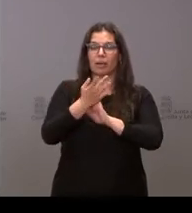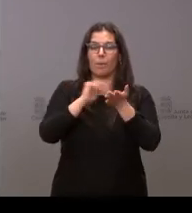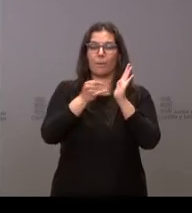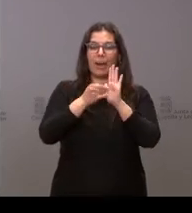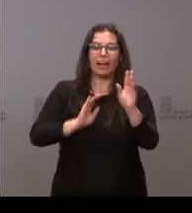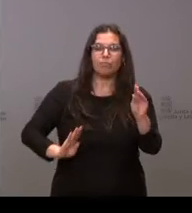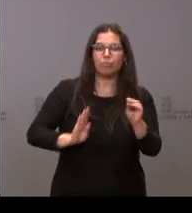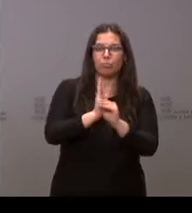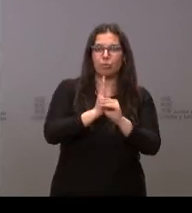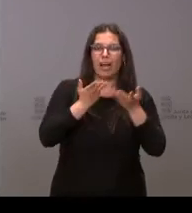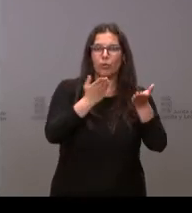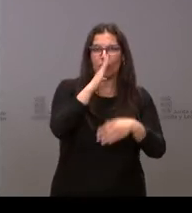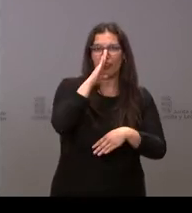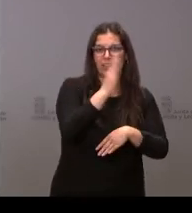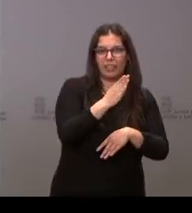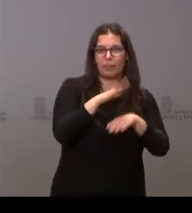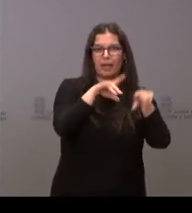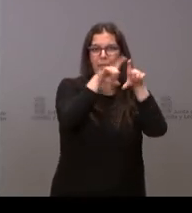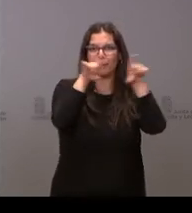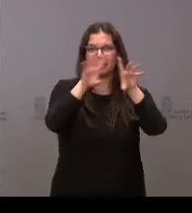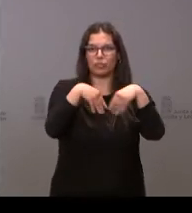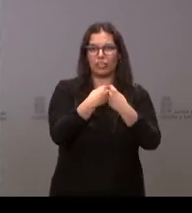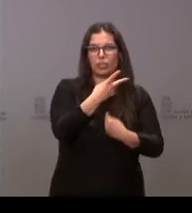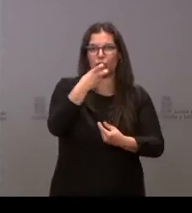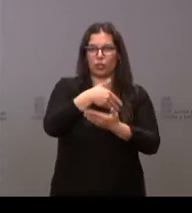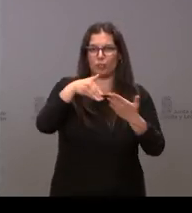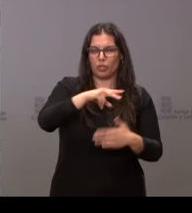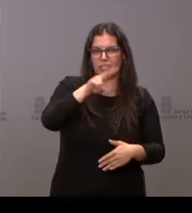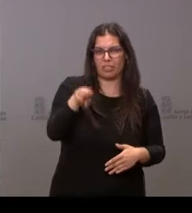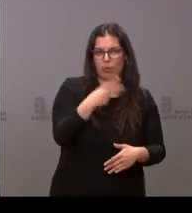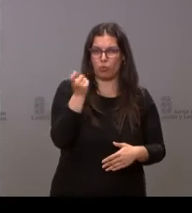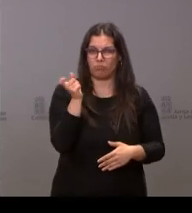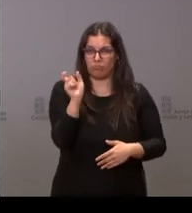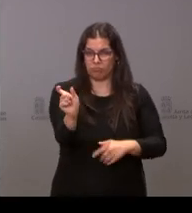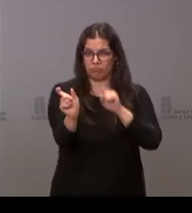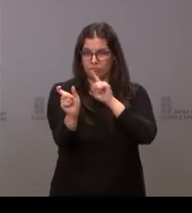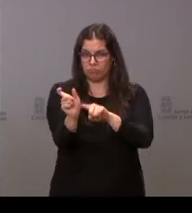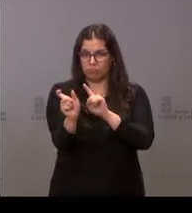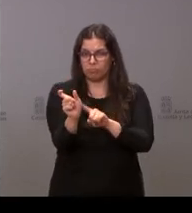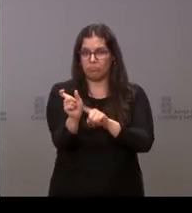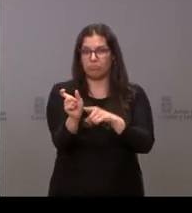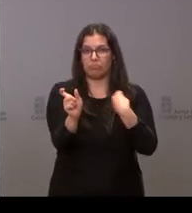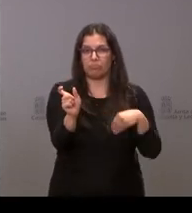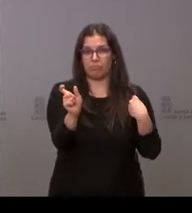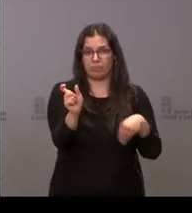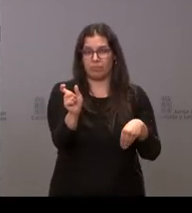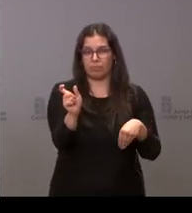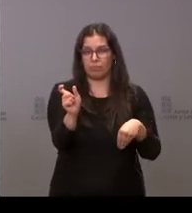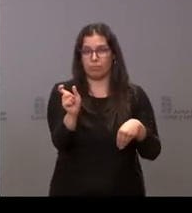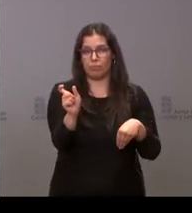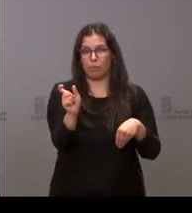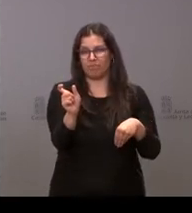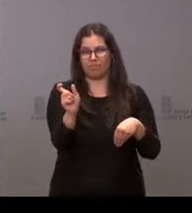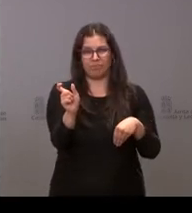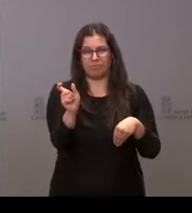por la crisis sobre todo del coronavirus, de 200 millones de euros, es decir, prácticamente la cuantía que recibía de manos del Gobierno de lo que se adeudaba, del pago